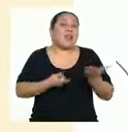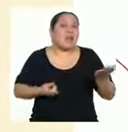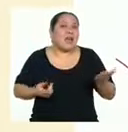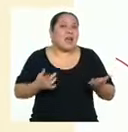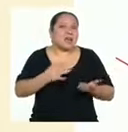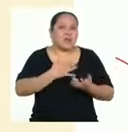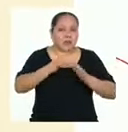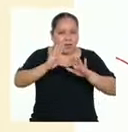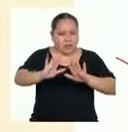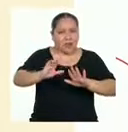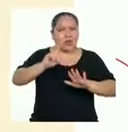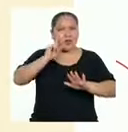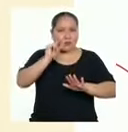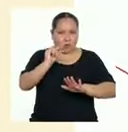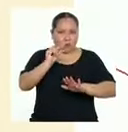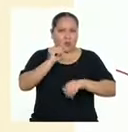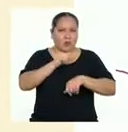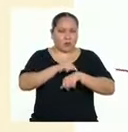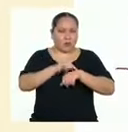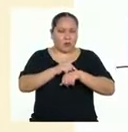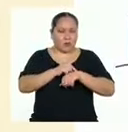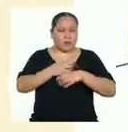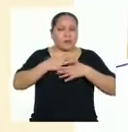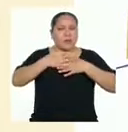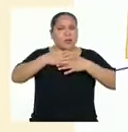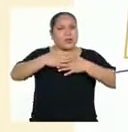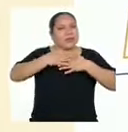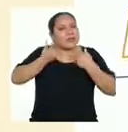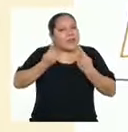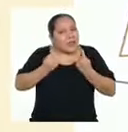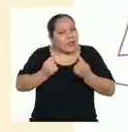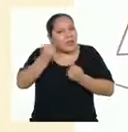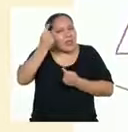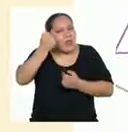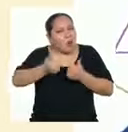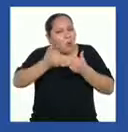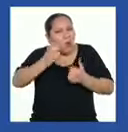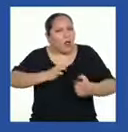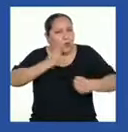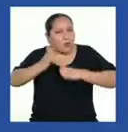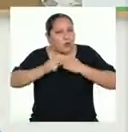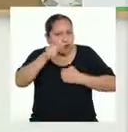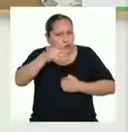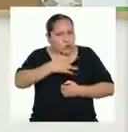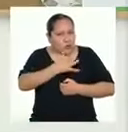sintiendo, debes detenerte un momento. Respirar y tratar de entender qué emoción estás sintiendo.